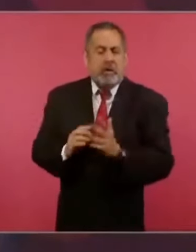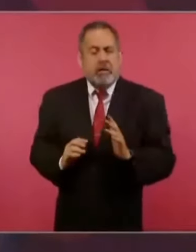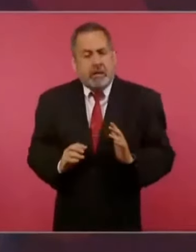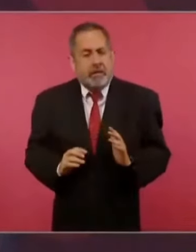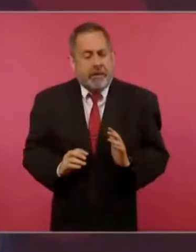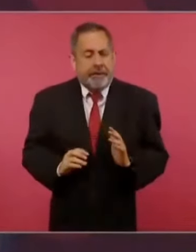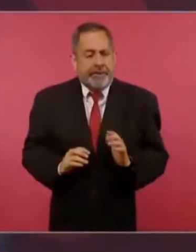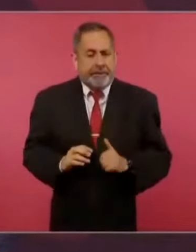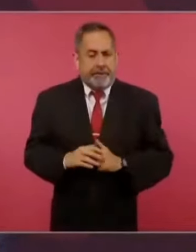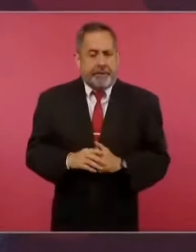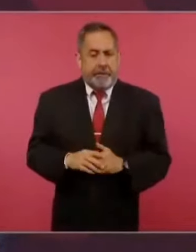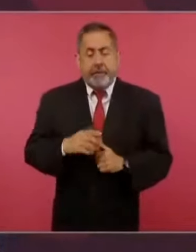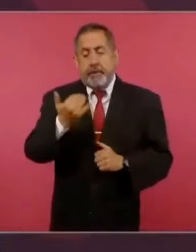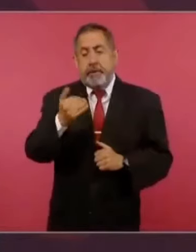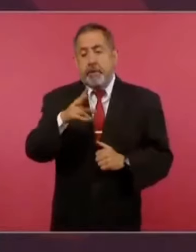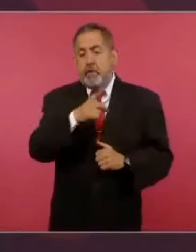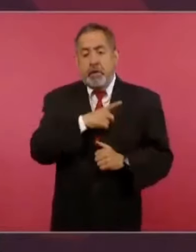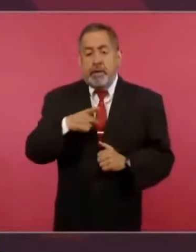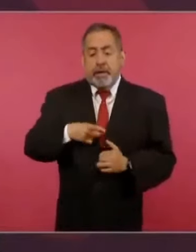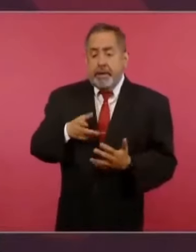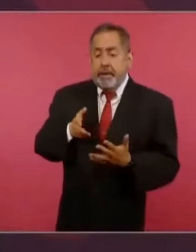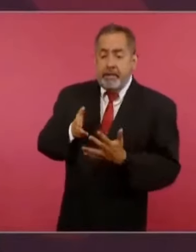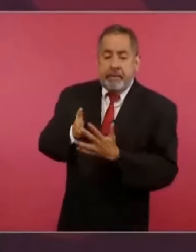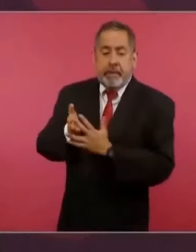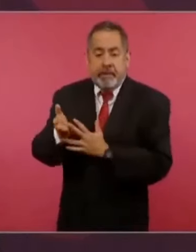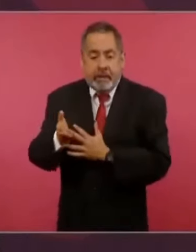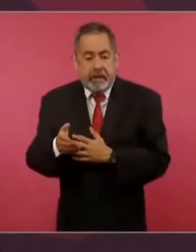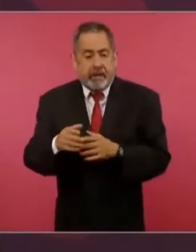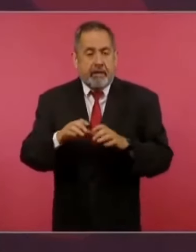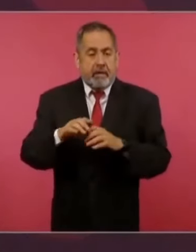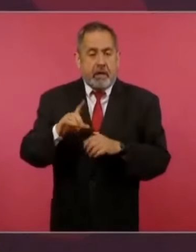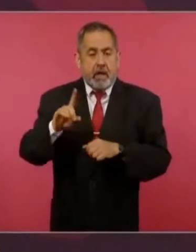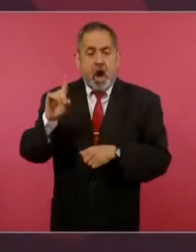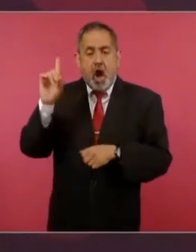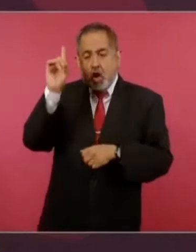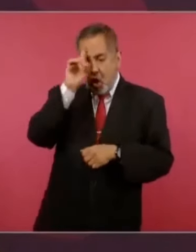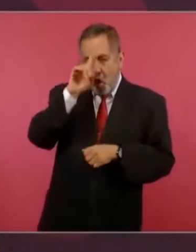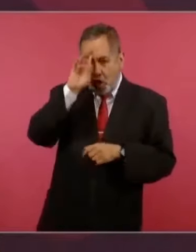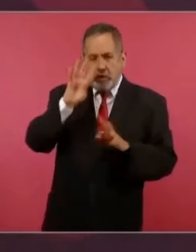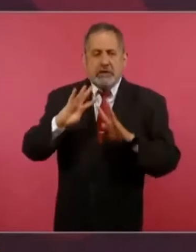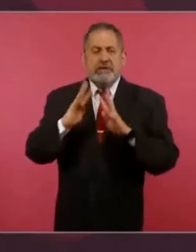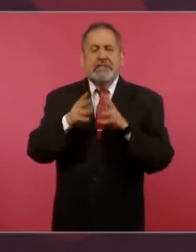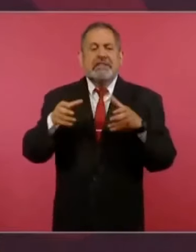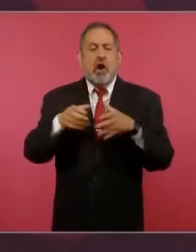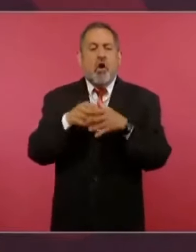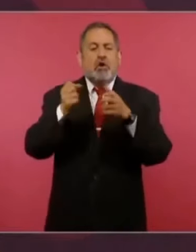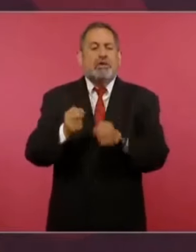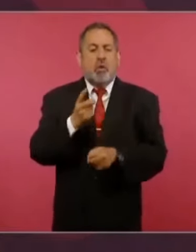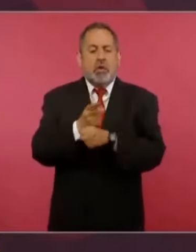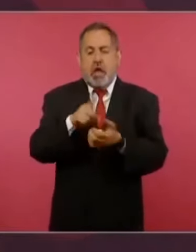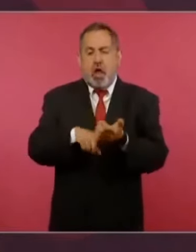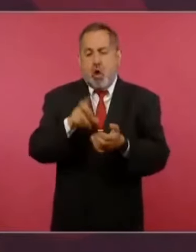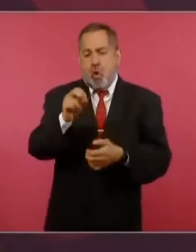intervenga el Consejo de Seguridad de la ONU,